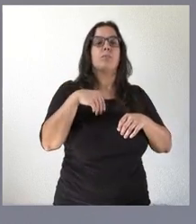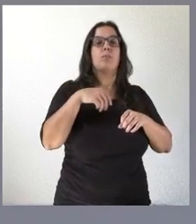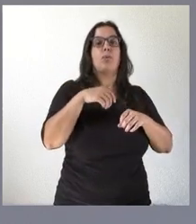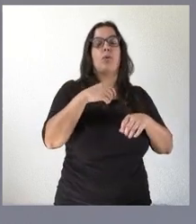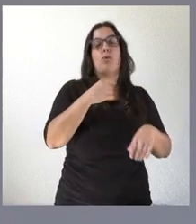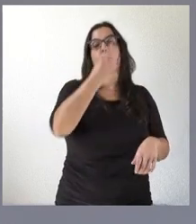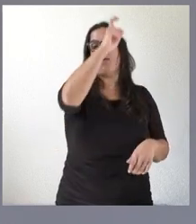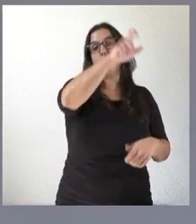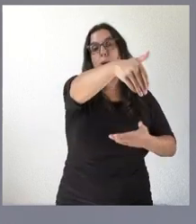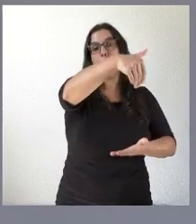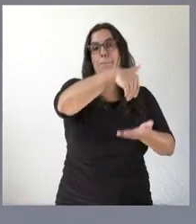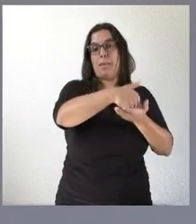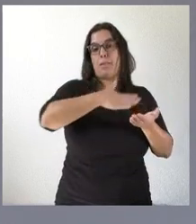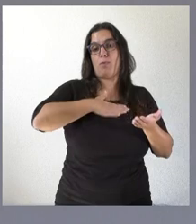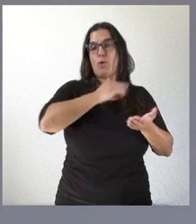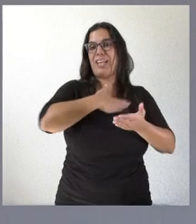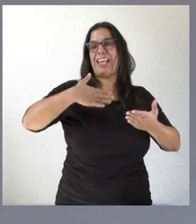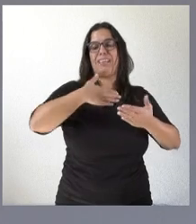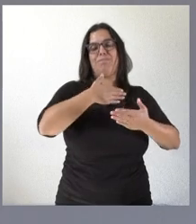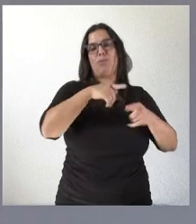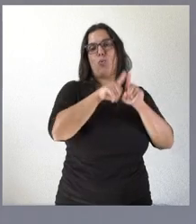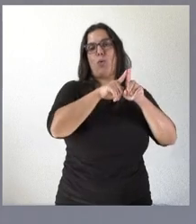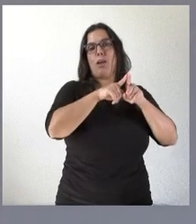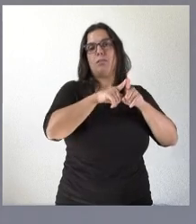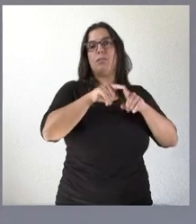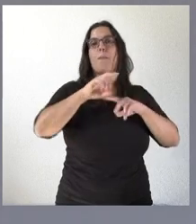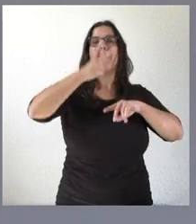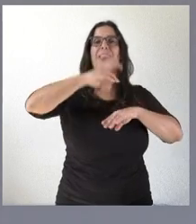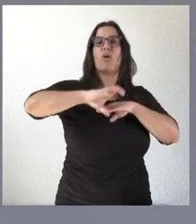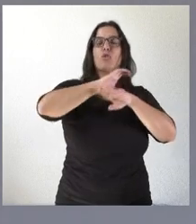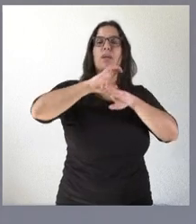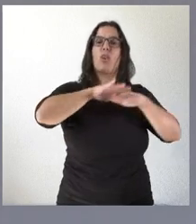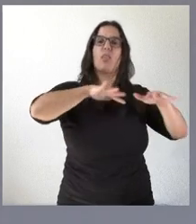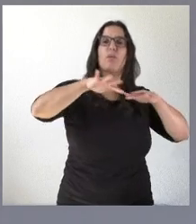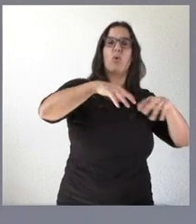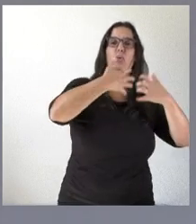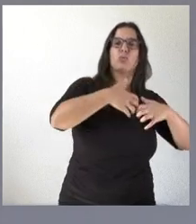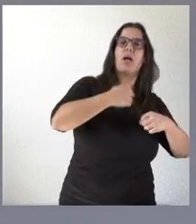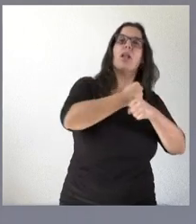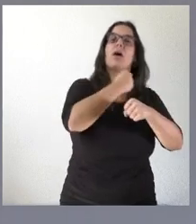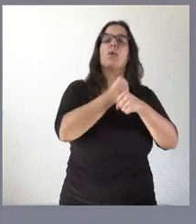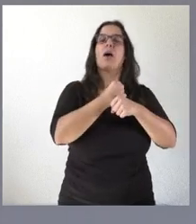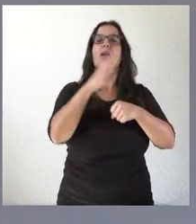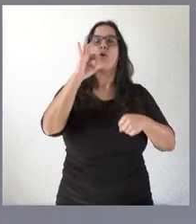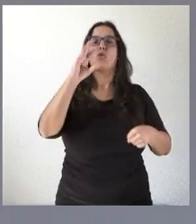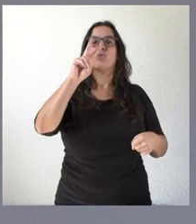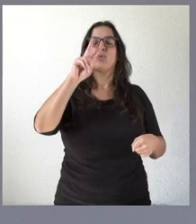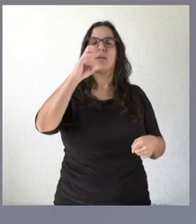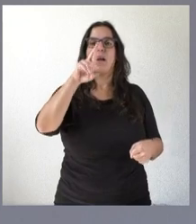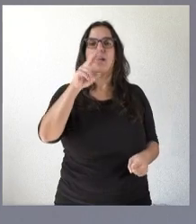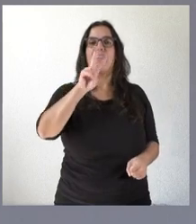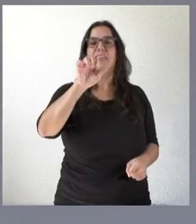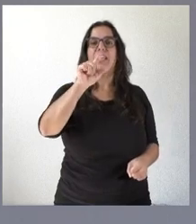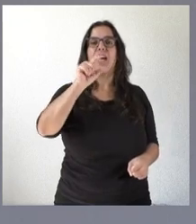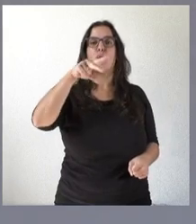cese a petición propia del viceconsejero de Dinamización Industrial y Laboral, Óscar Villanueva Manzanares. Y también se